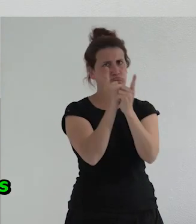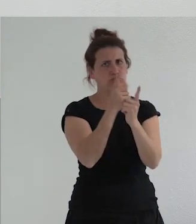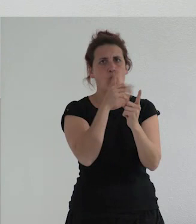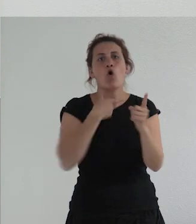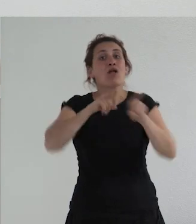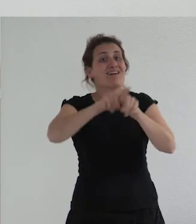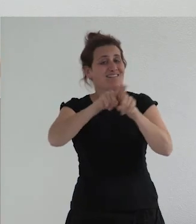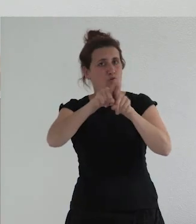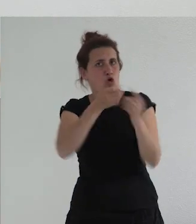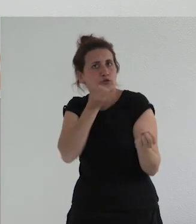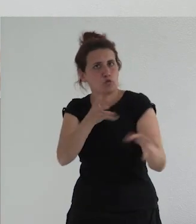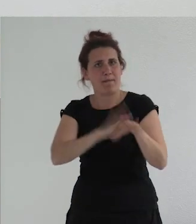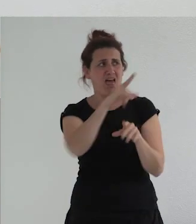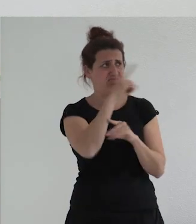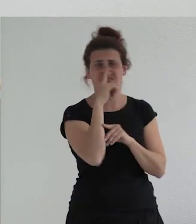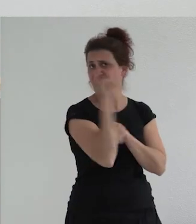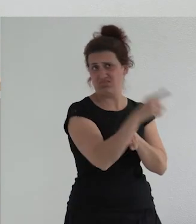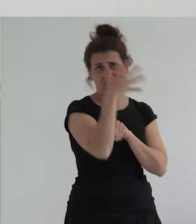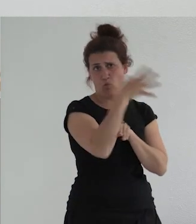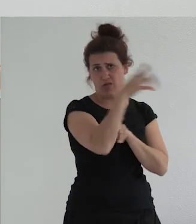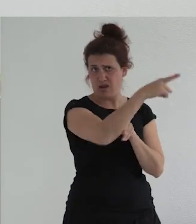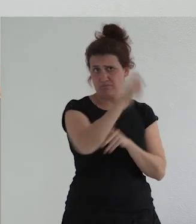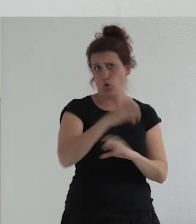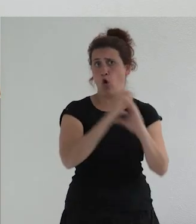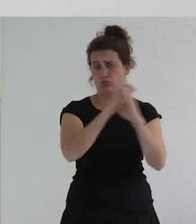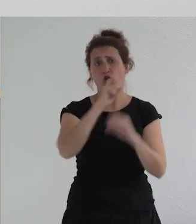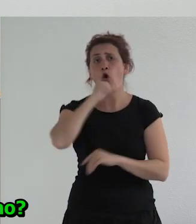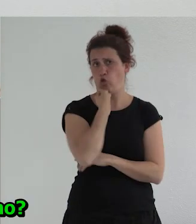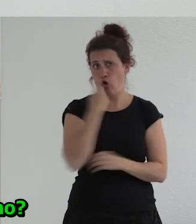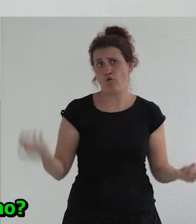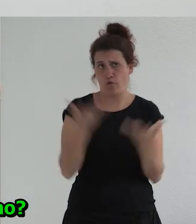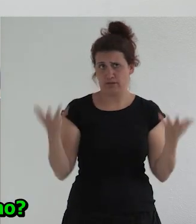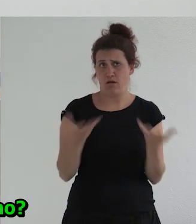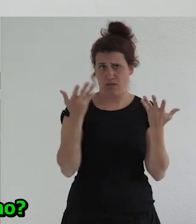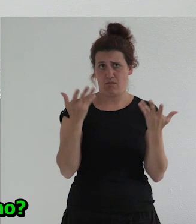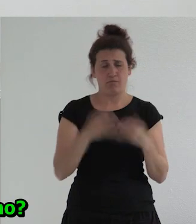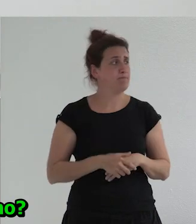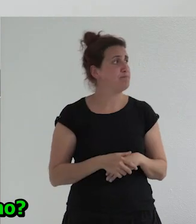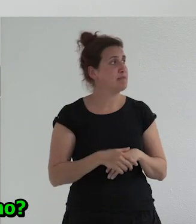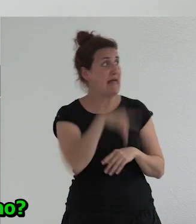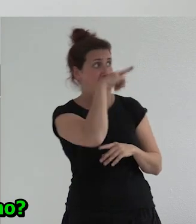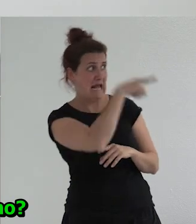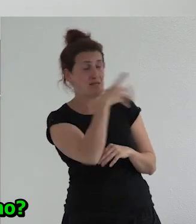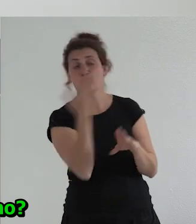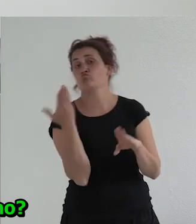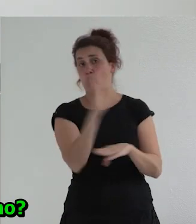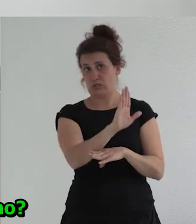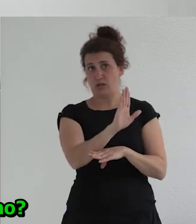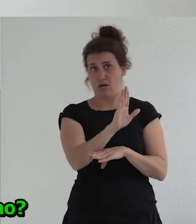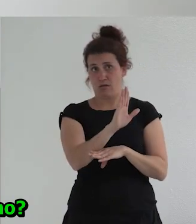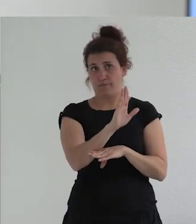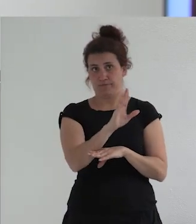crítico para denunciar que este autobús estaba fomentando el odio esta es la propuesta de